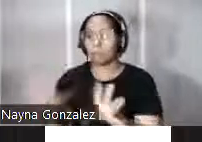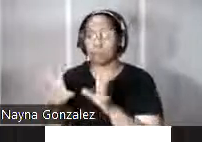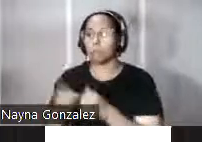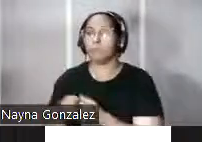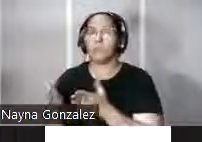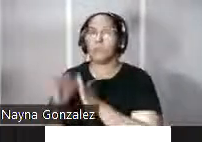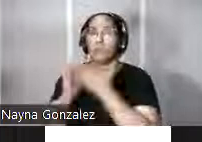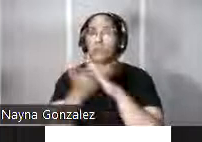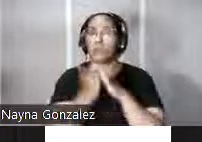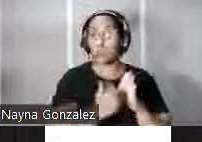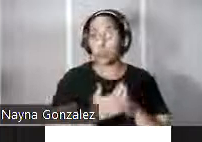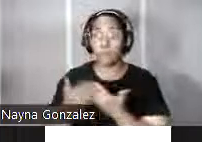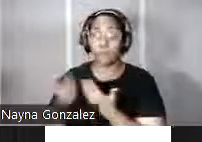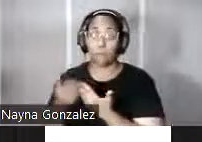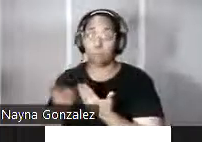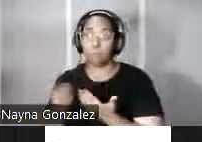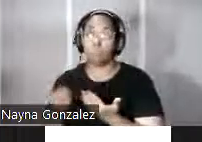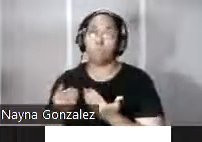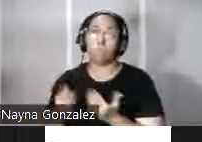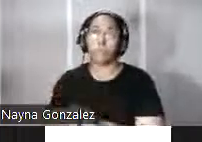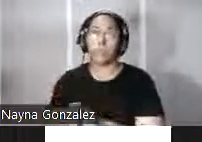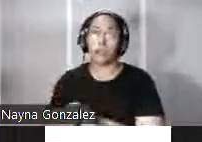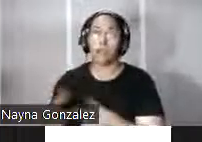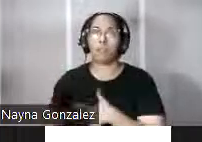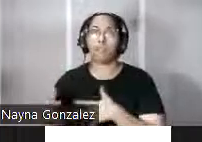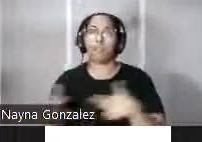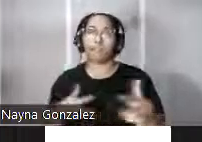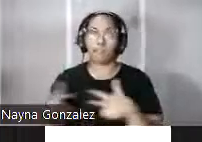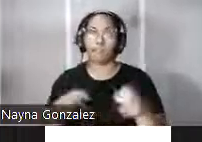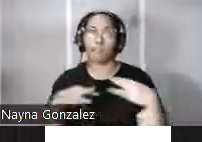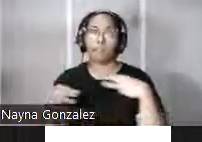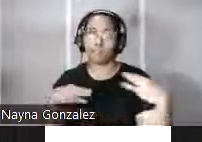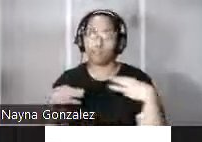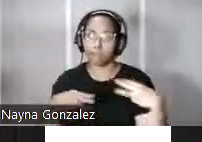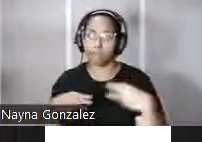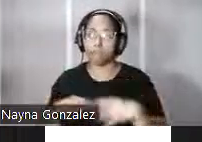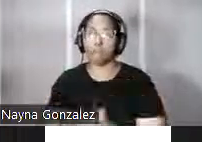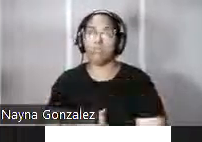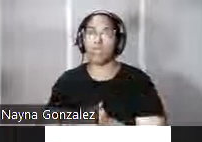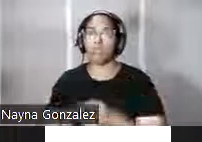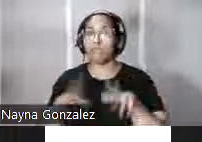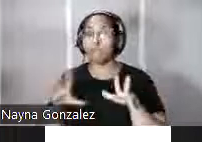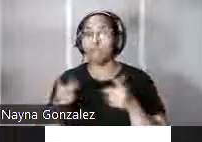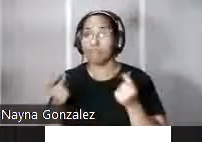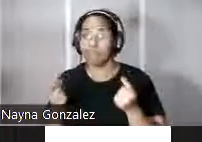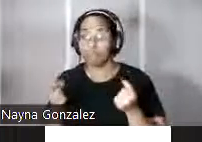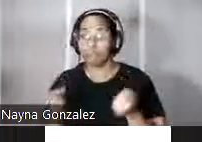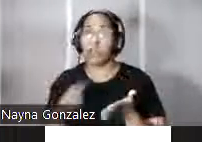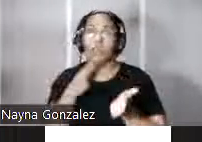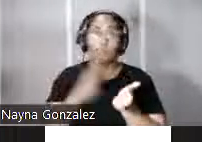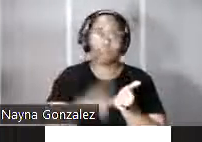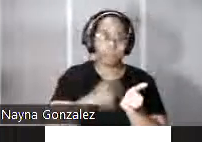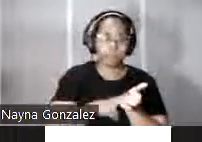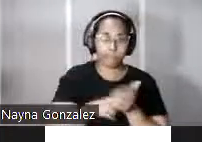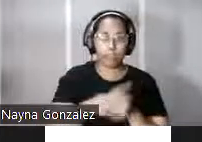bahía era muy fácil ser batida por posibles navíos enemigos y esto hizo que llegara a afirmar que aunque la edificaran